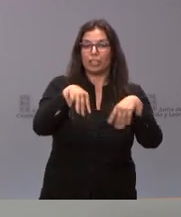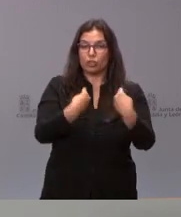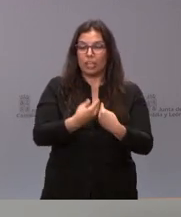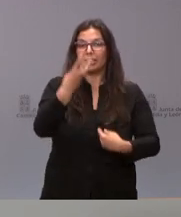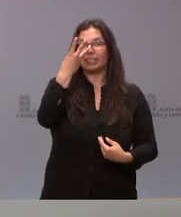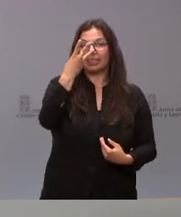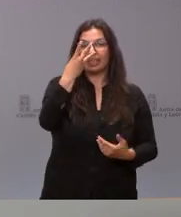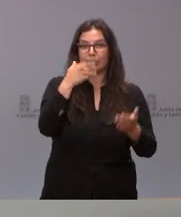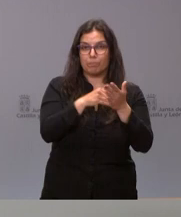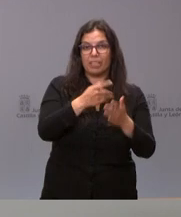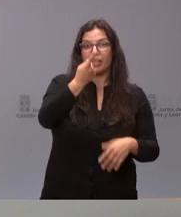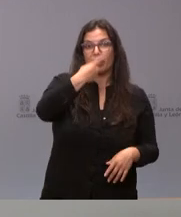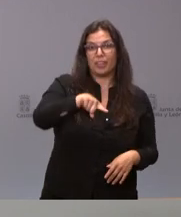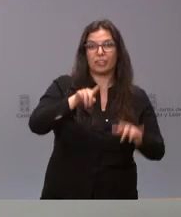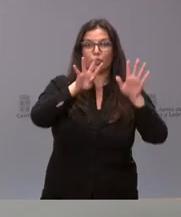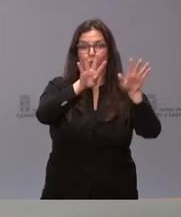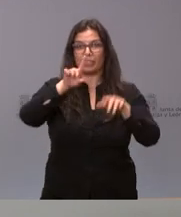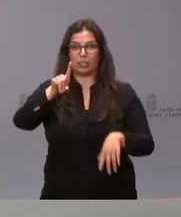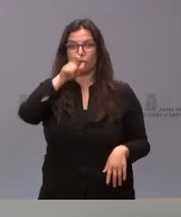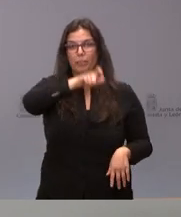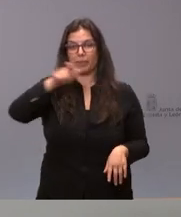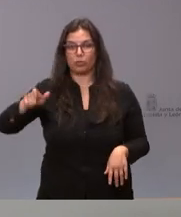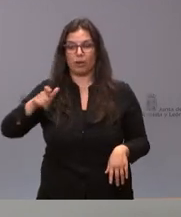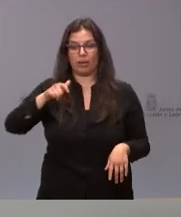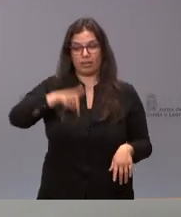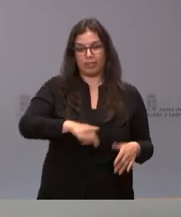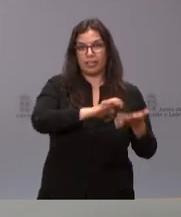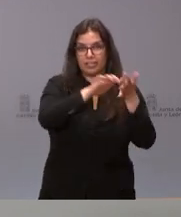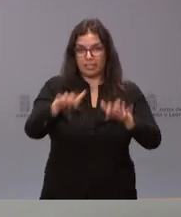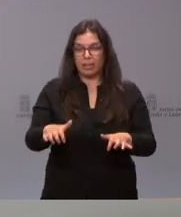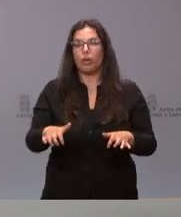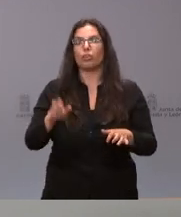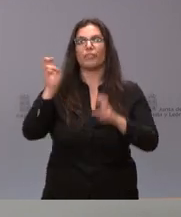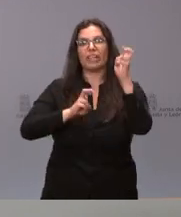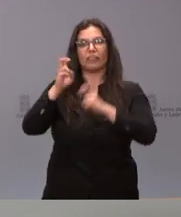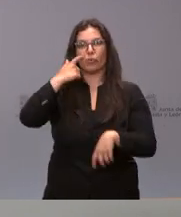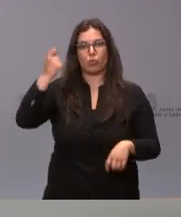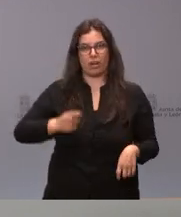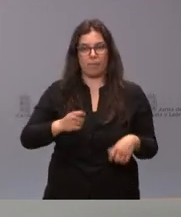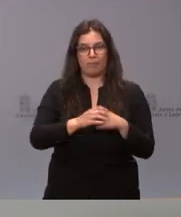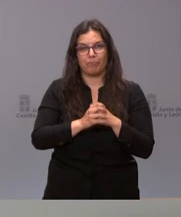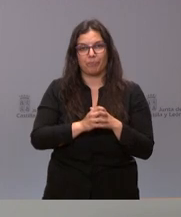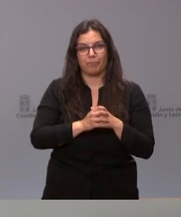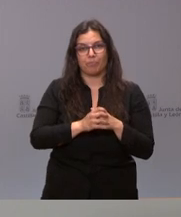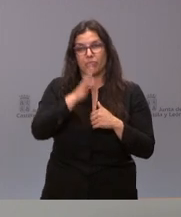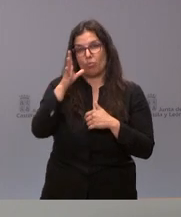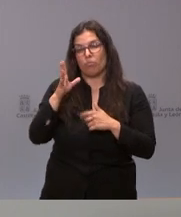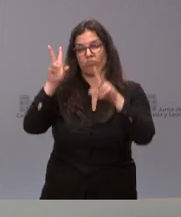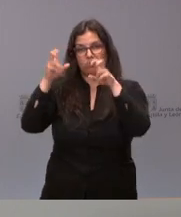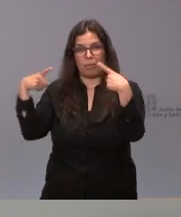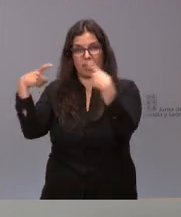.191 las personas que tenemos en Castilla y León procedentes de Ucrania a raíz de la guerra.